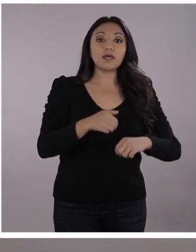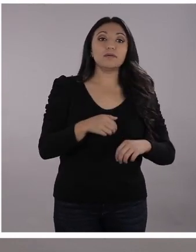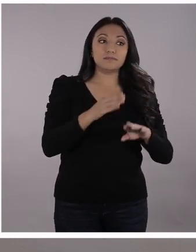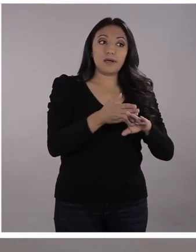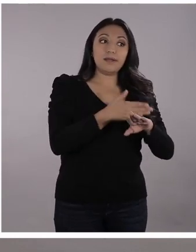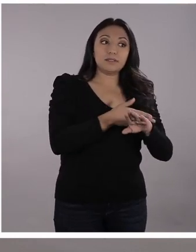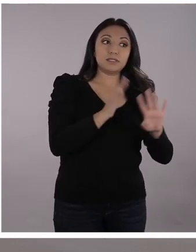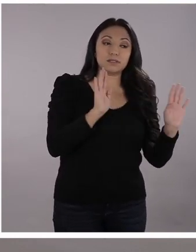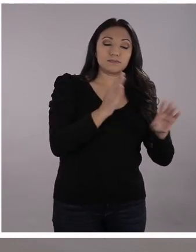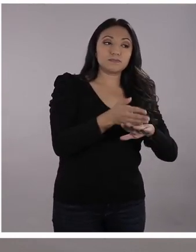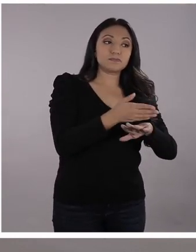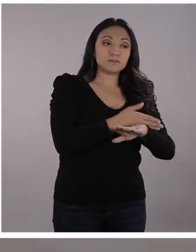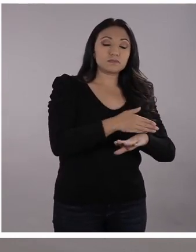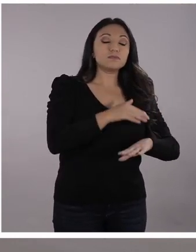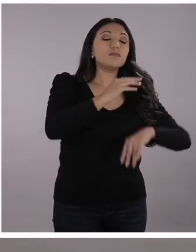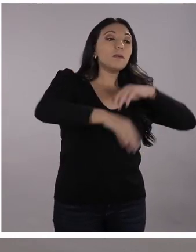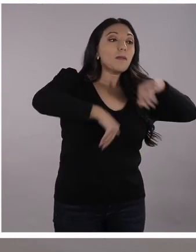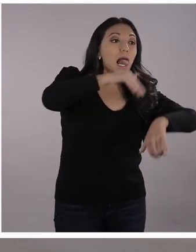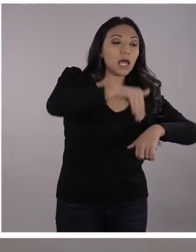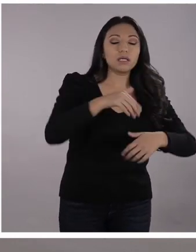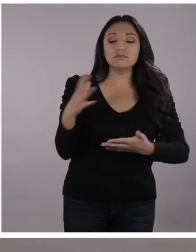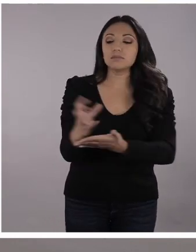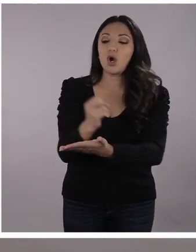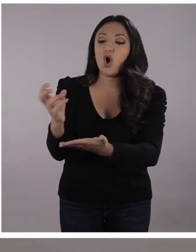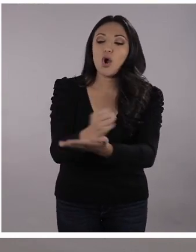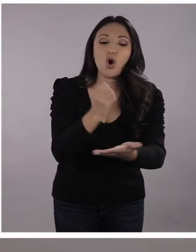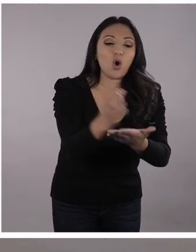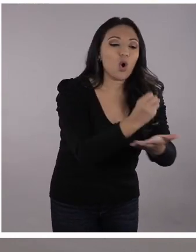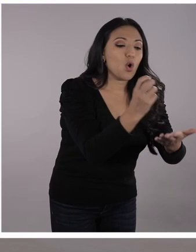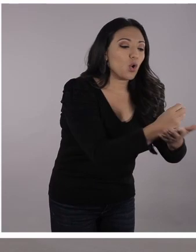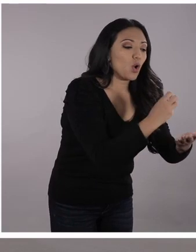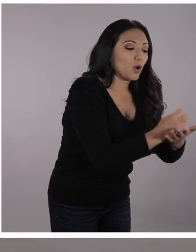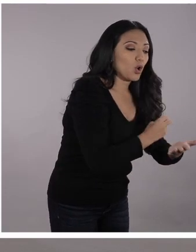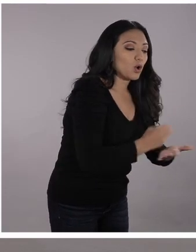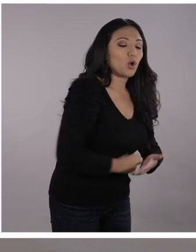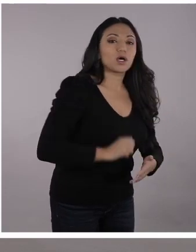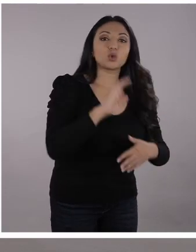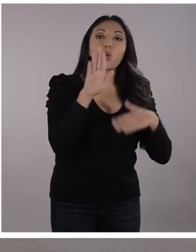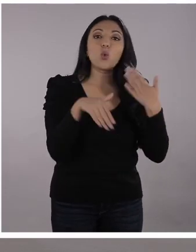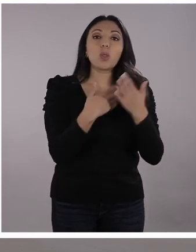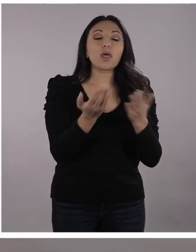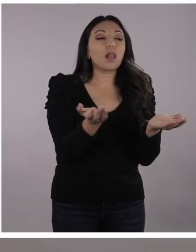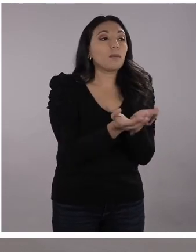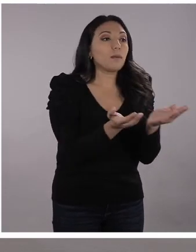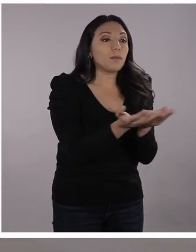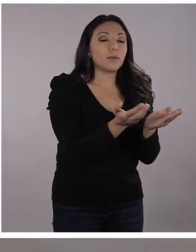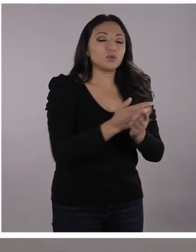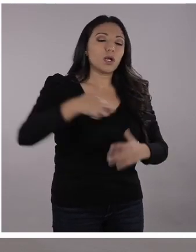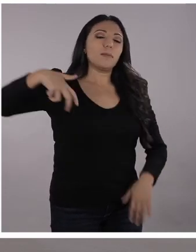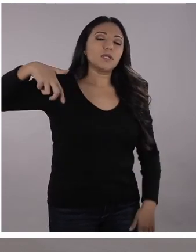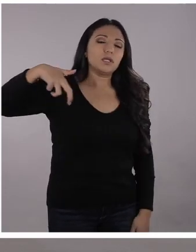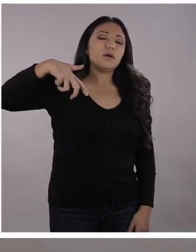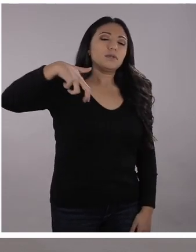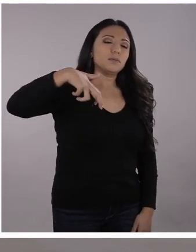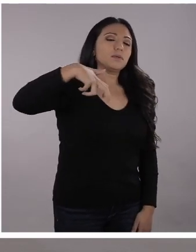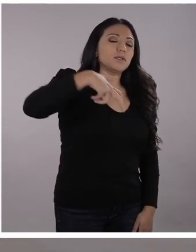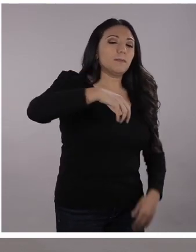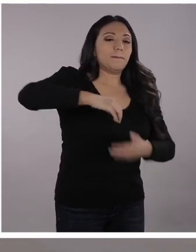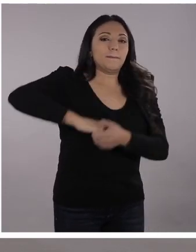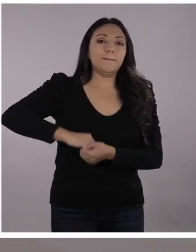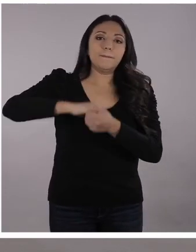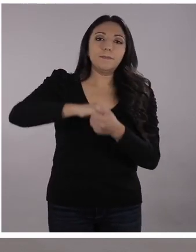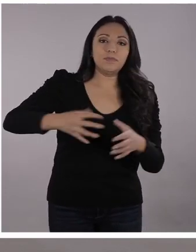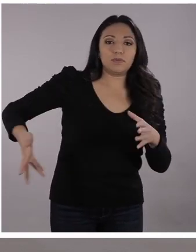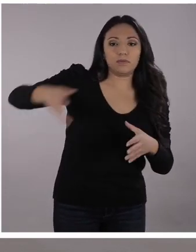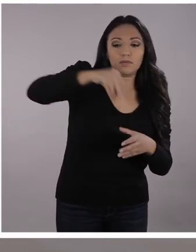estar en la pandemia, ojo, antes de entrar en este confinamiento, pero hacían un barrido de toda la playa principal, por ejemplo. Y van caminando de la mano,